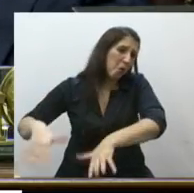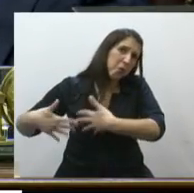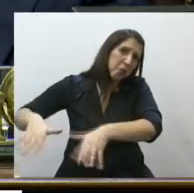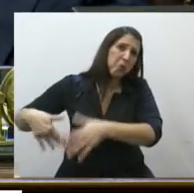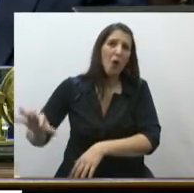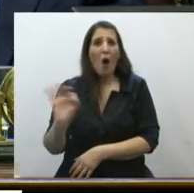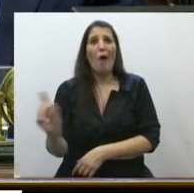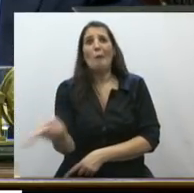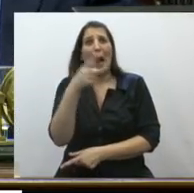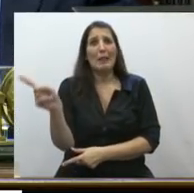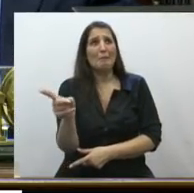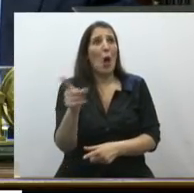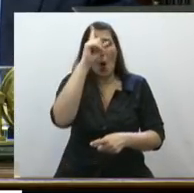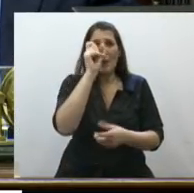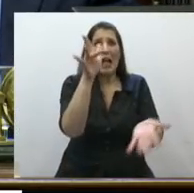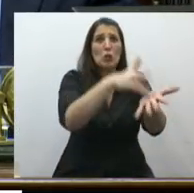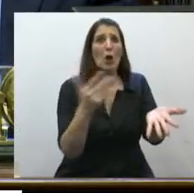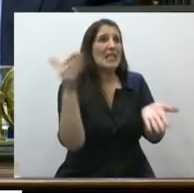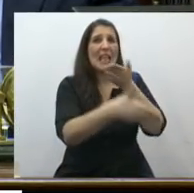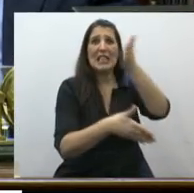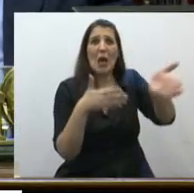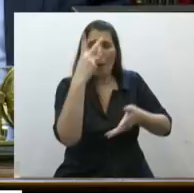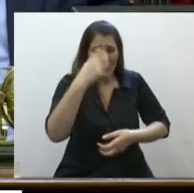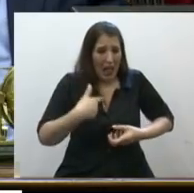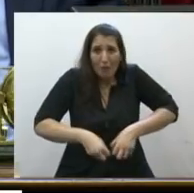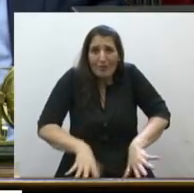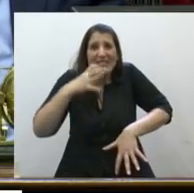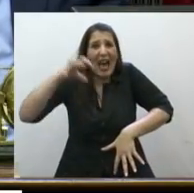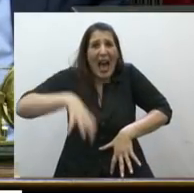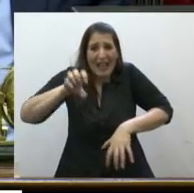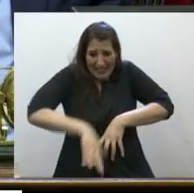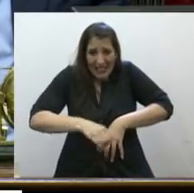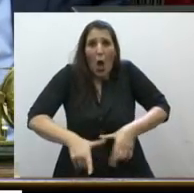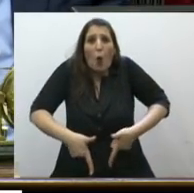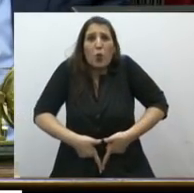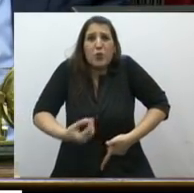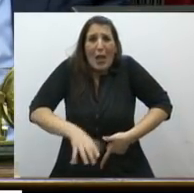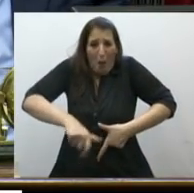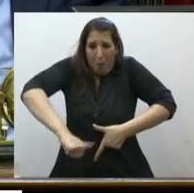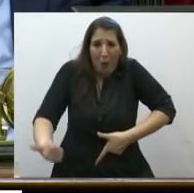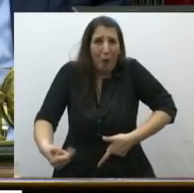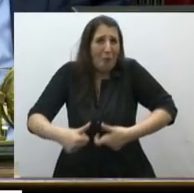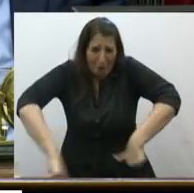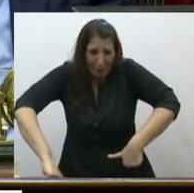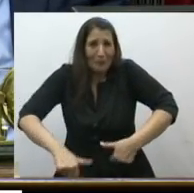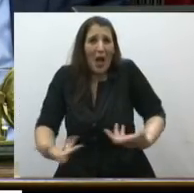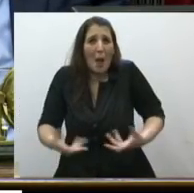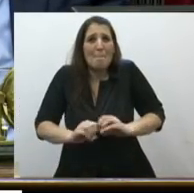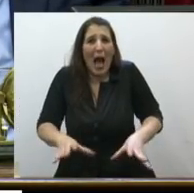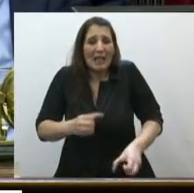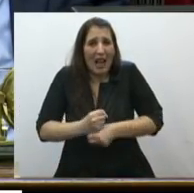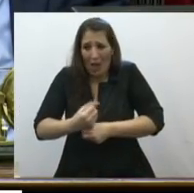públicos con semejantes hemorragias, con úteros perforados por malas prácticas, por prácticas